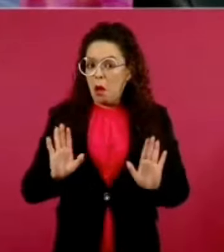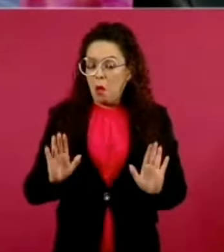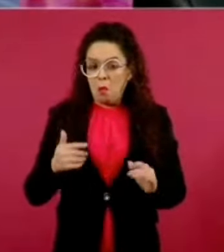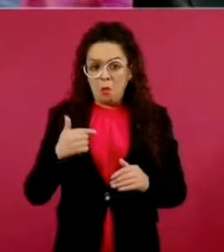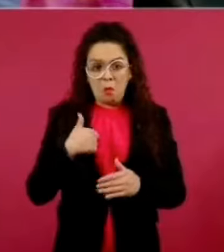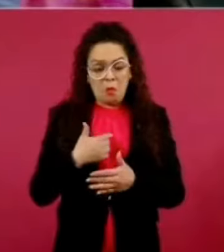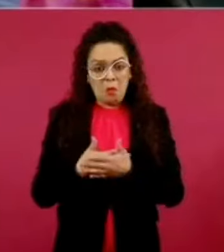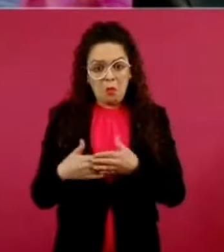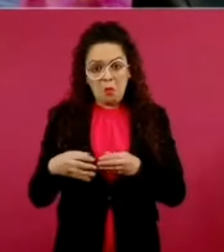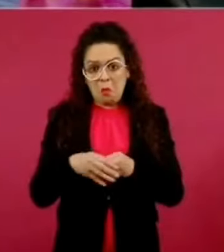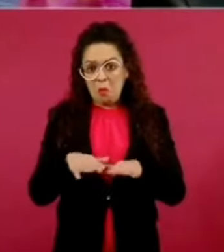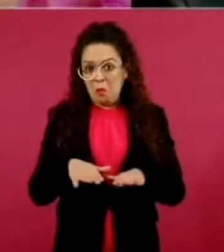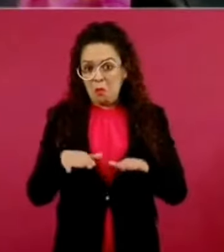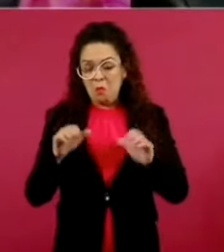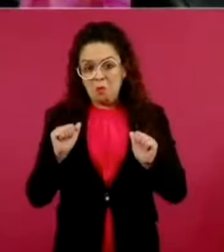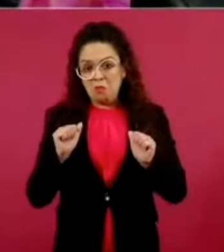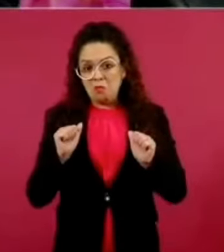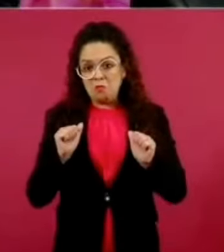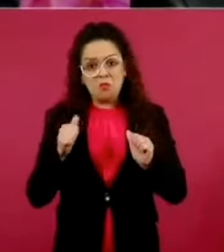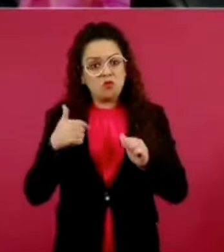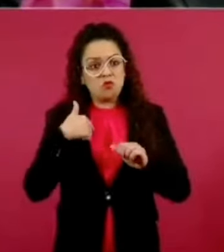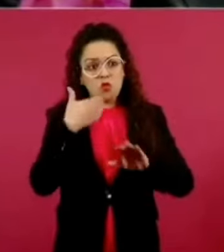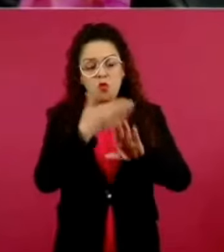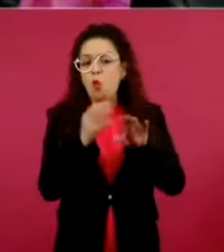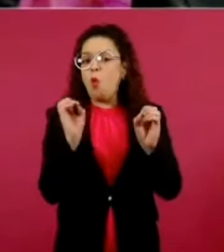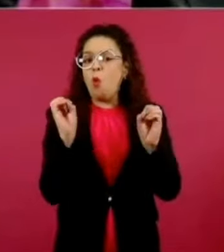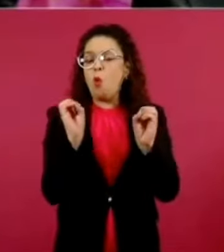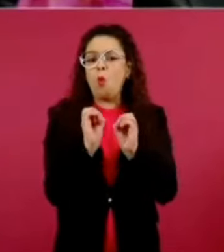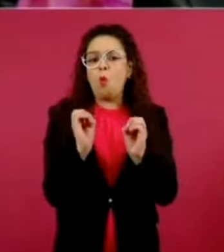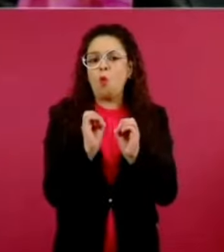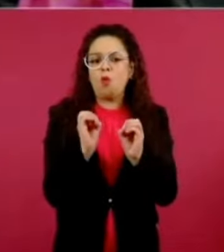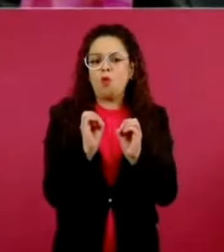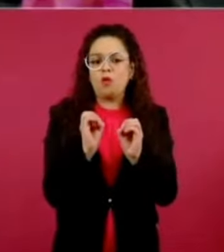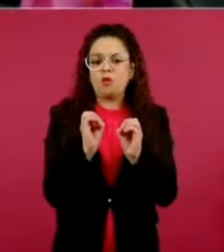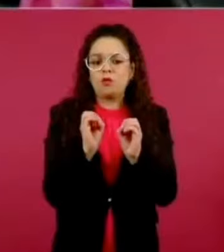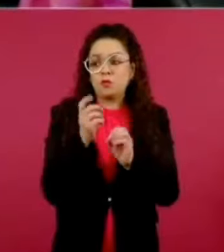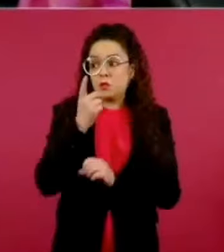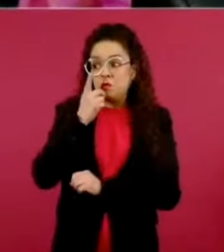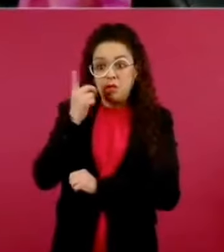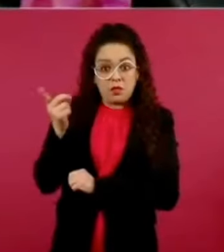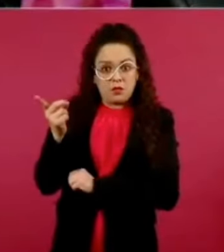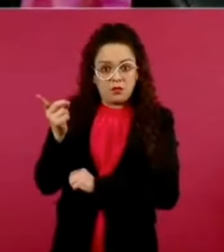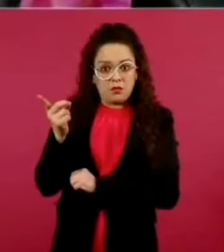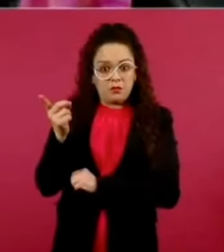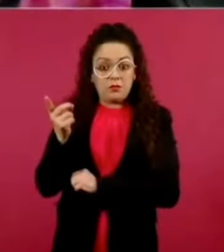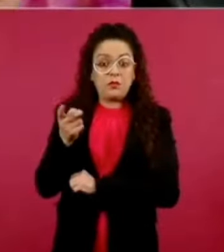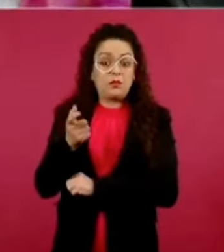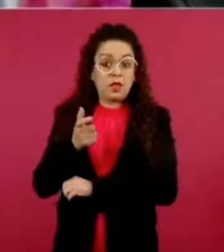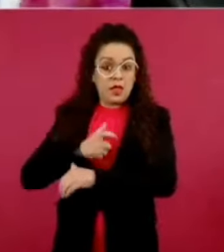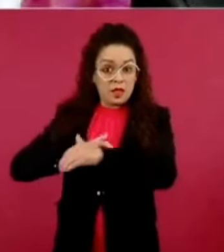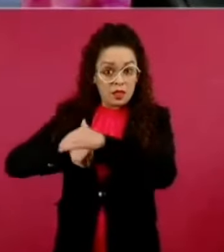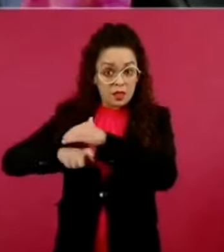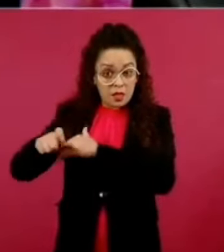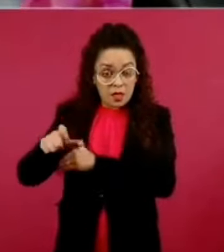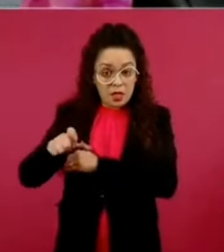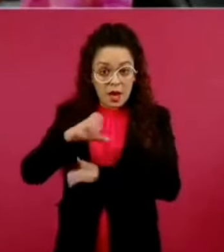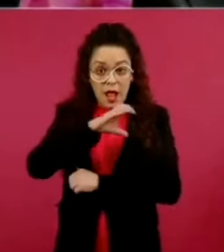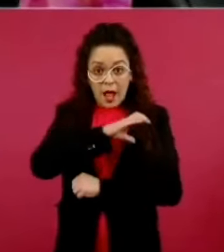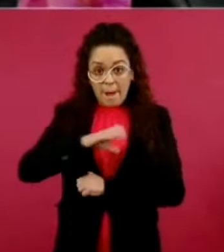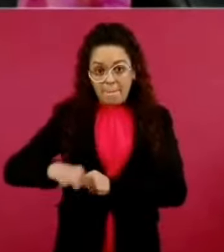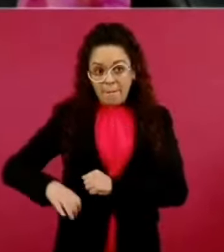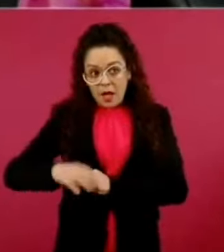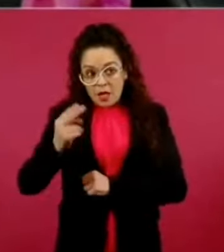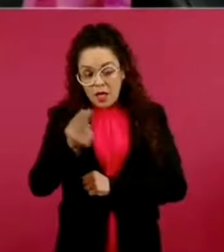ciertos ataques, también el asunto de que aclaran que no se dio dinero a campañas electorales de usted